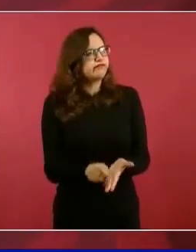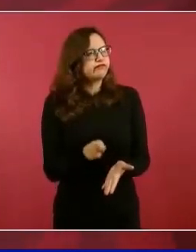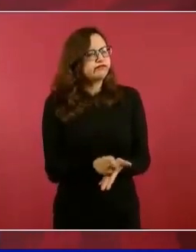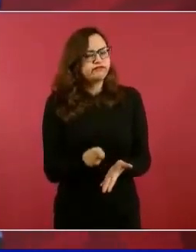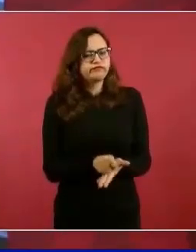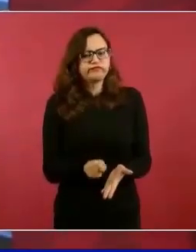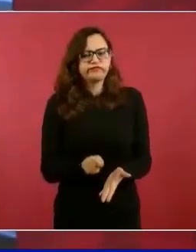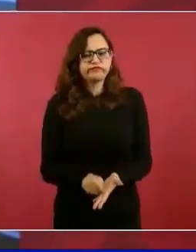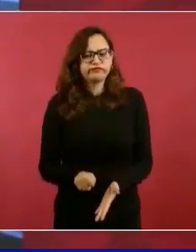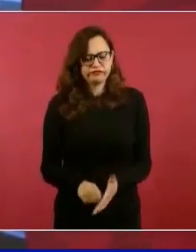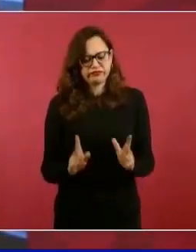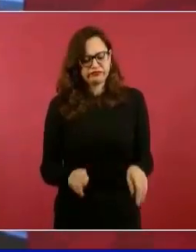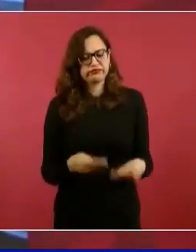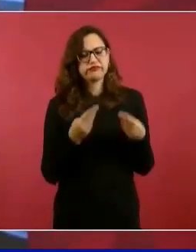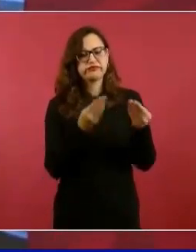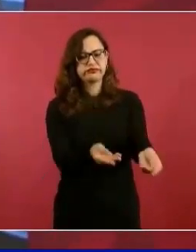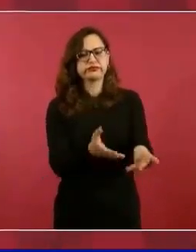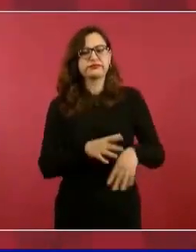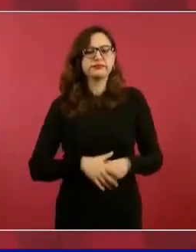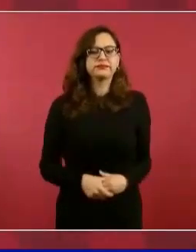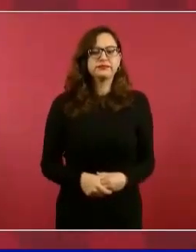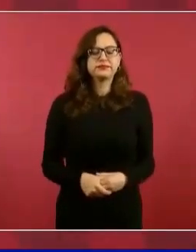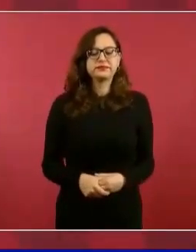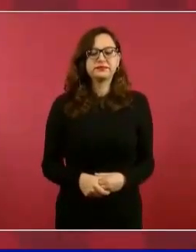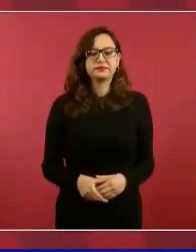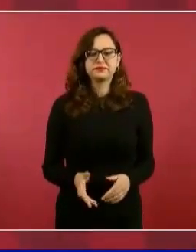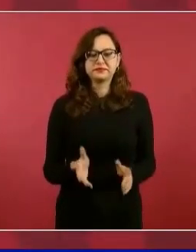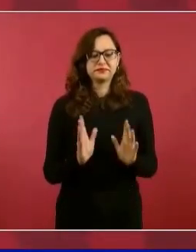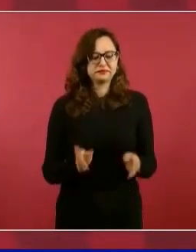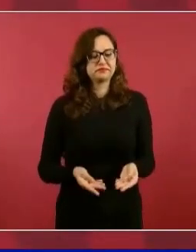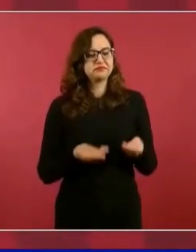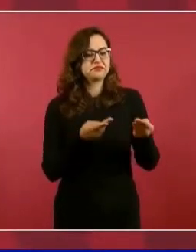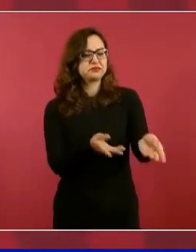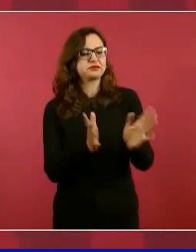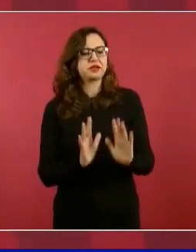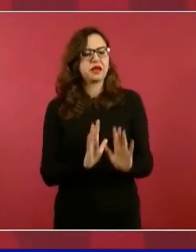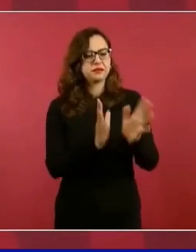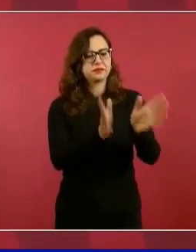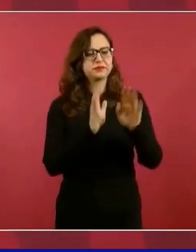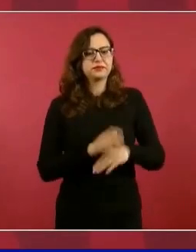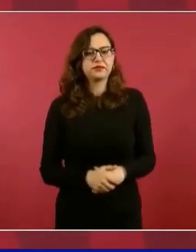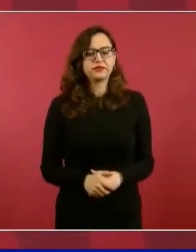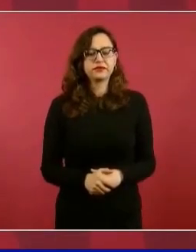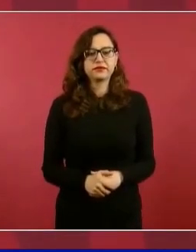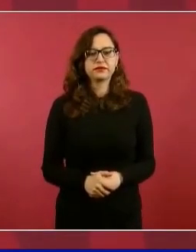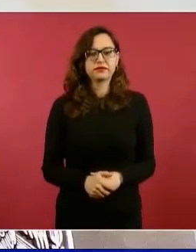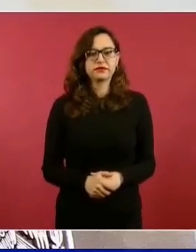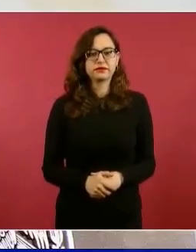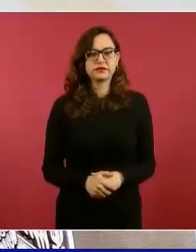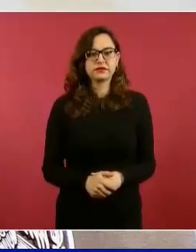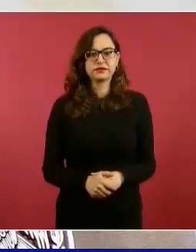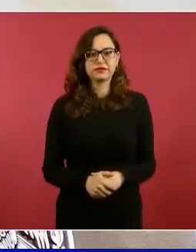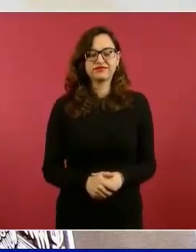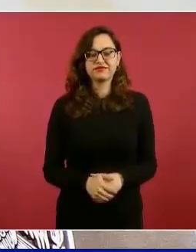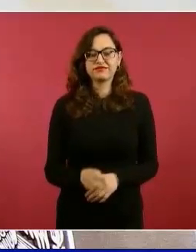y me dice, ahí está, eso te propongo, tres,